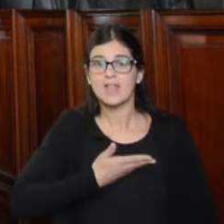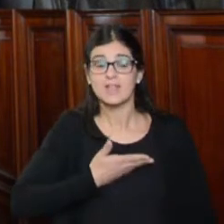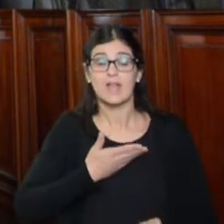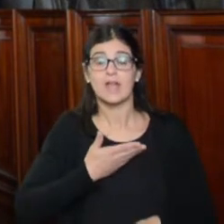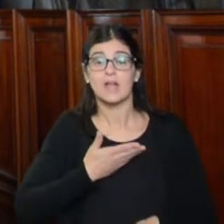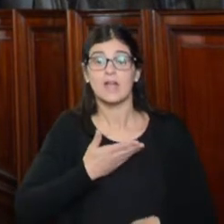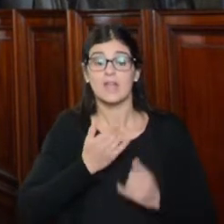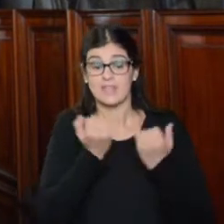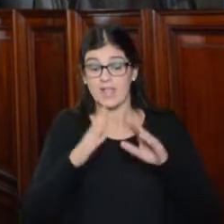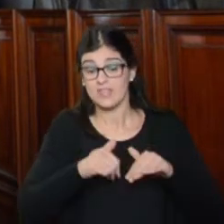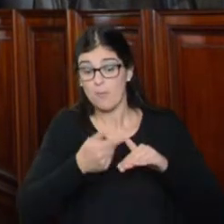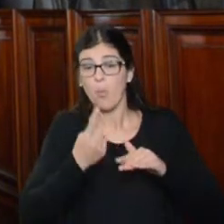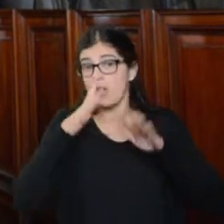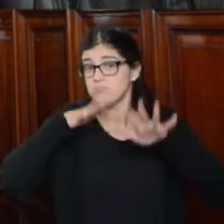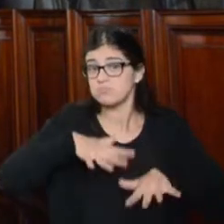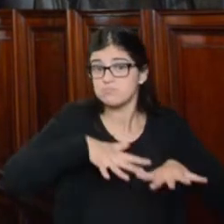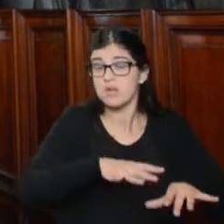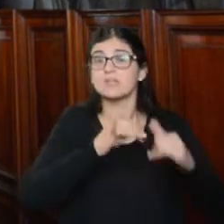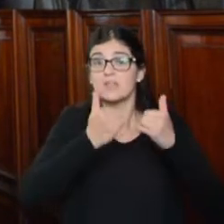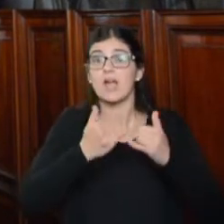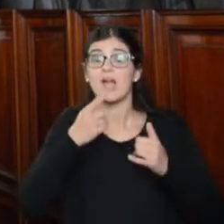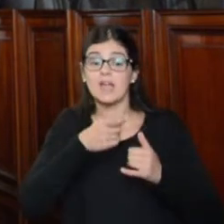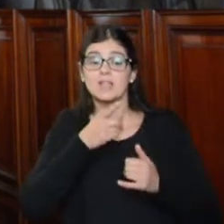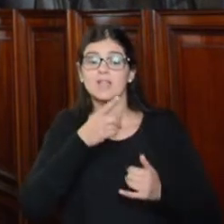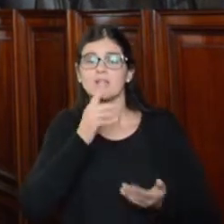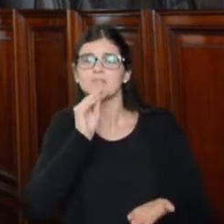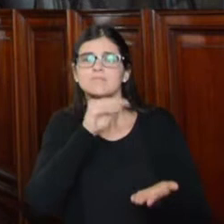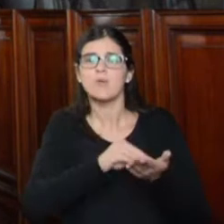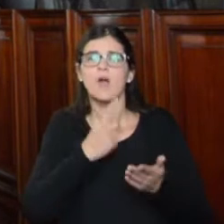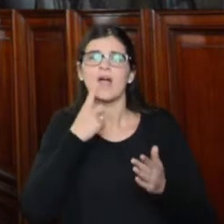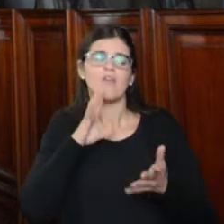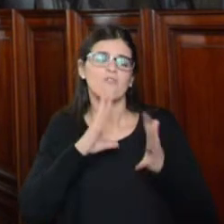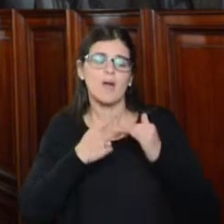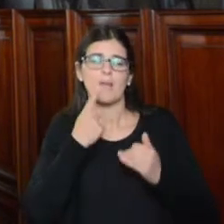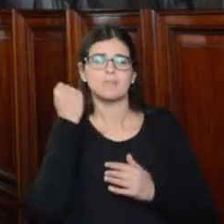después de una manifestación pública, imputados por el delito de coacción agravado.